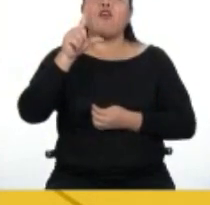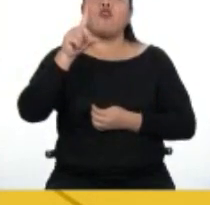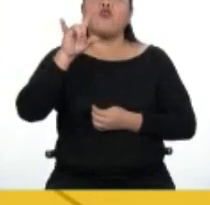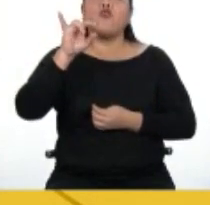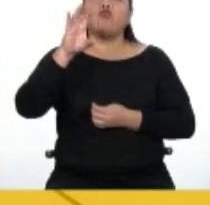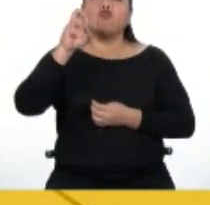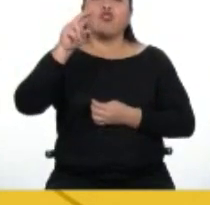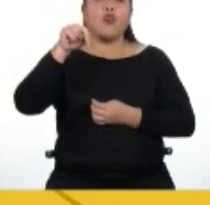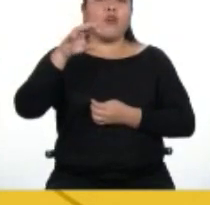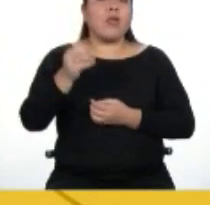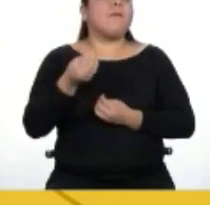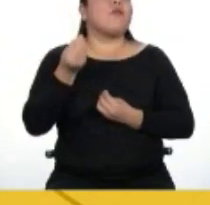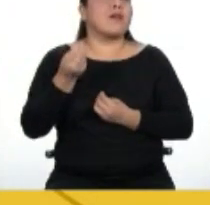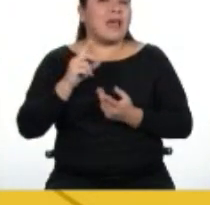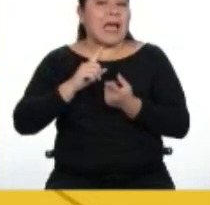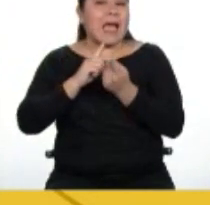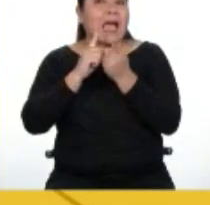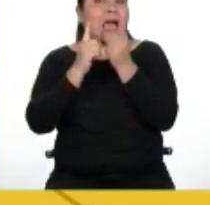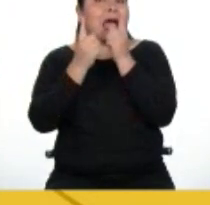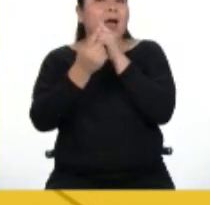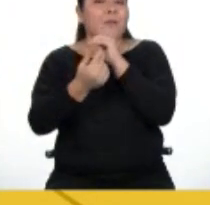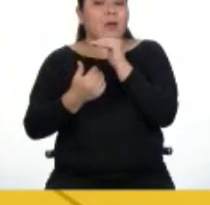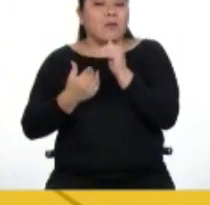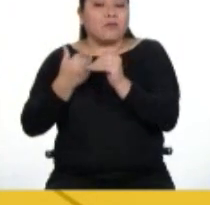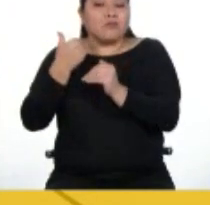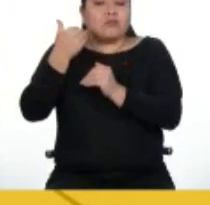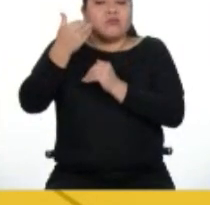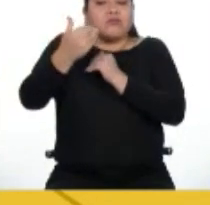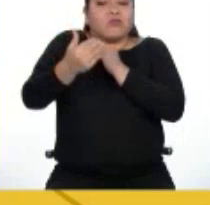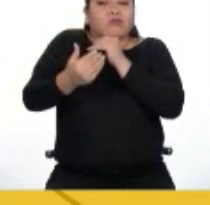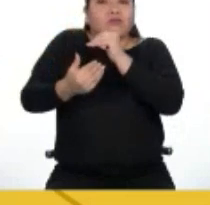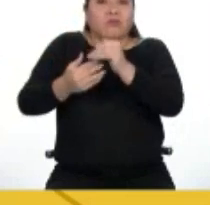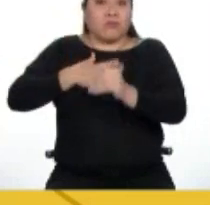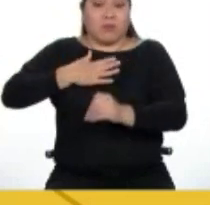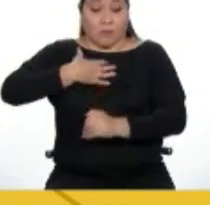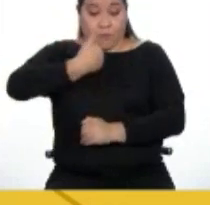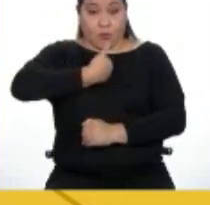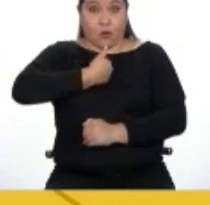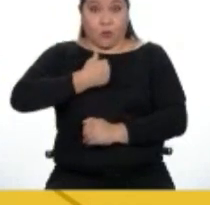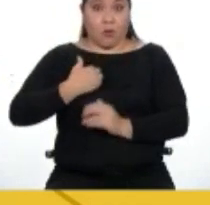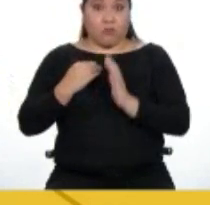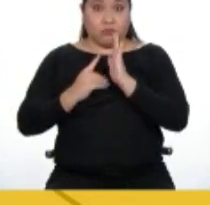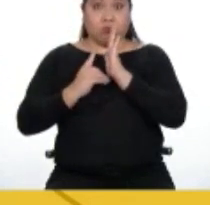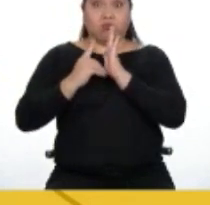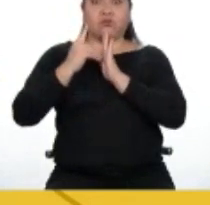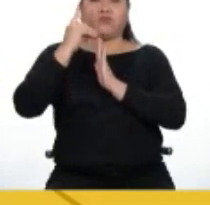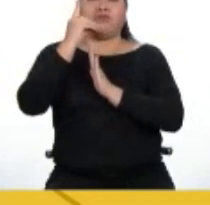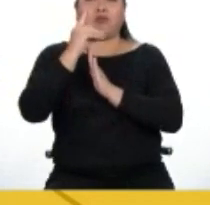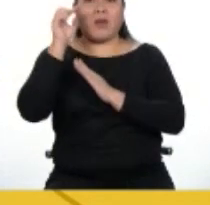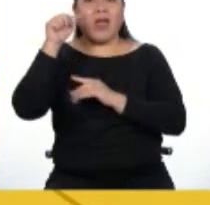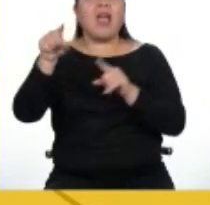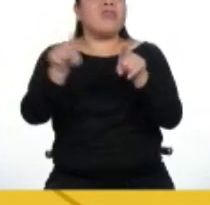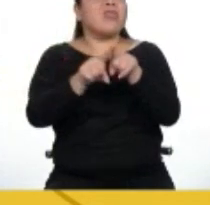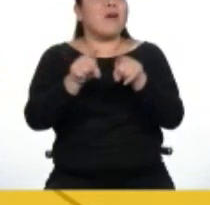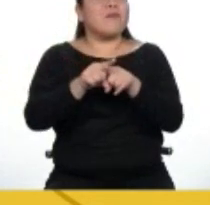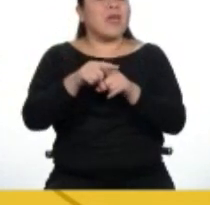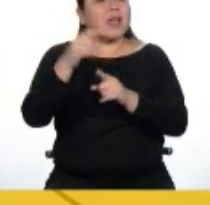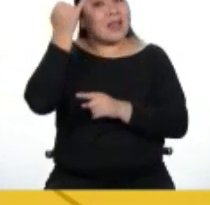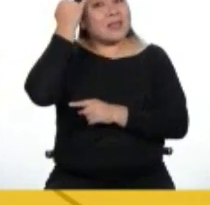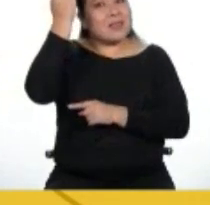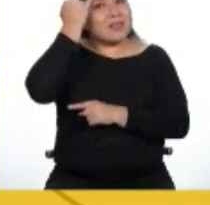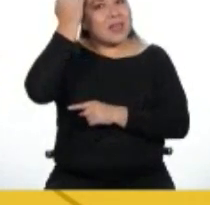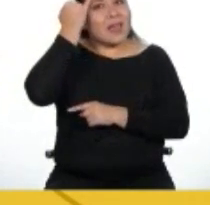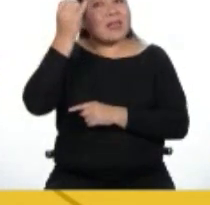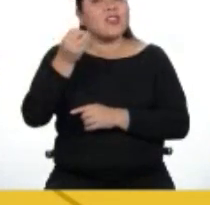creciendo y pasar por distintos cambios en nuestro desarrollo, cambiará también la manera en que las expresamos